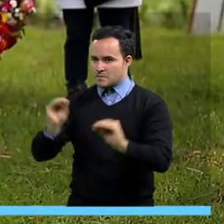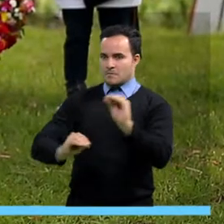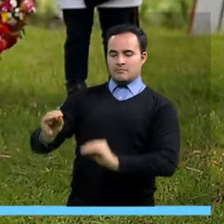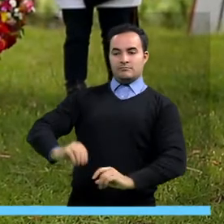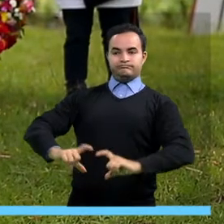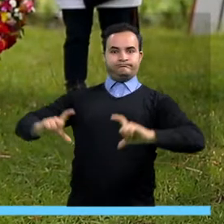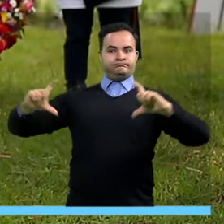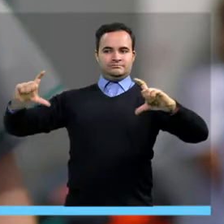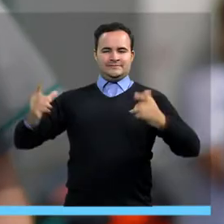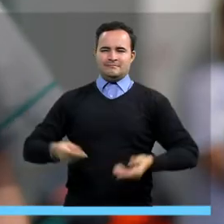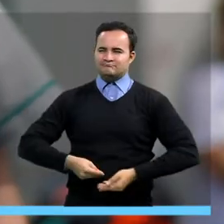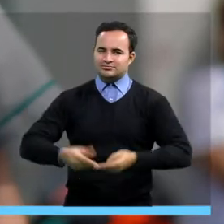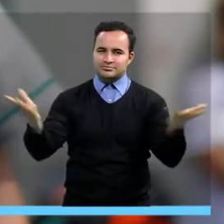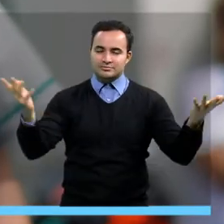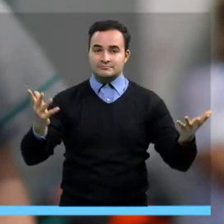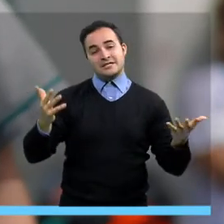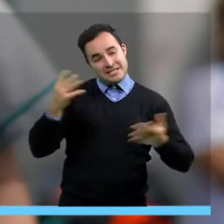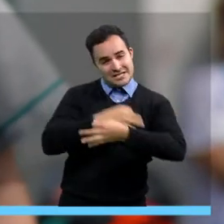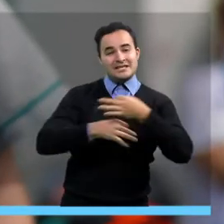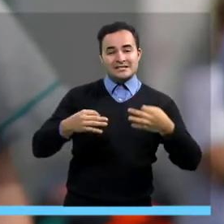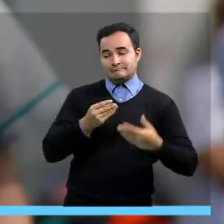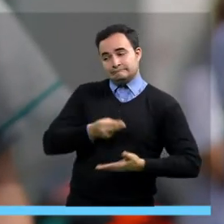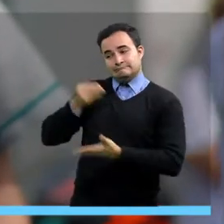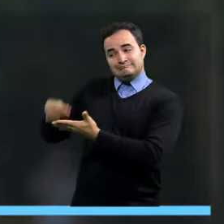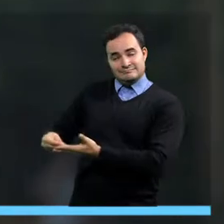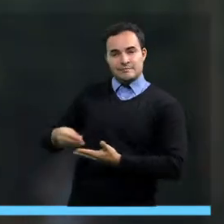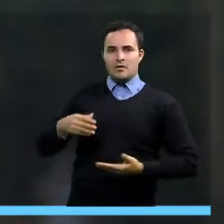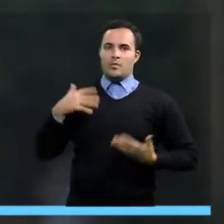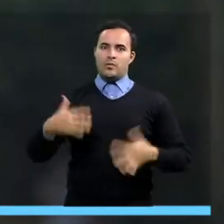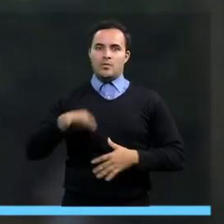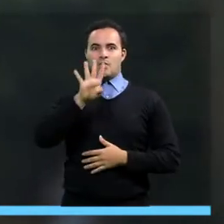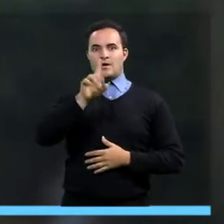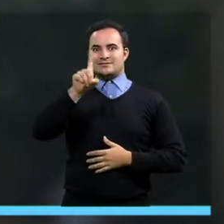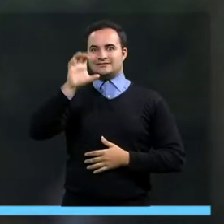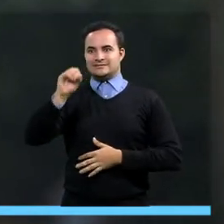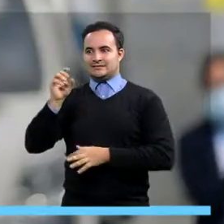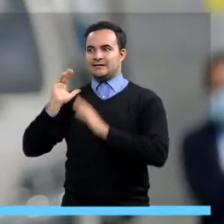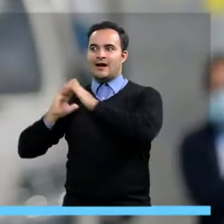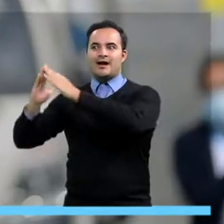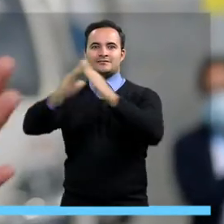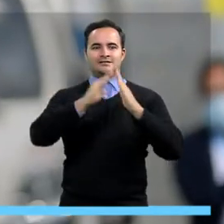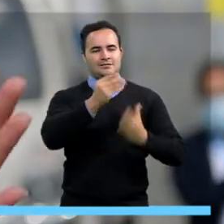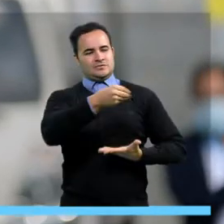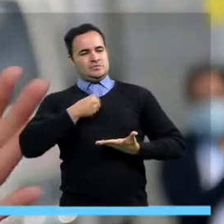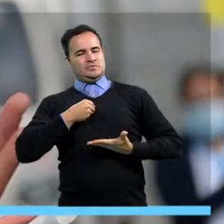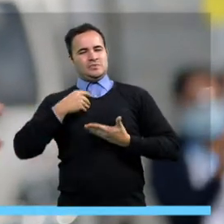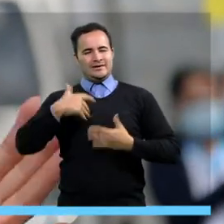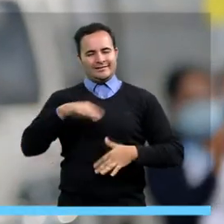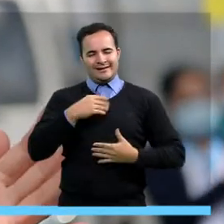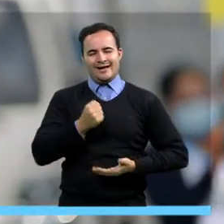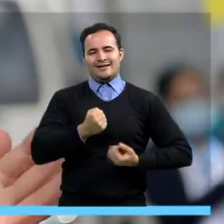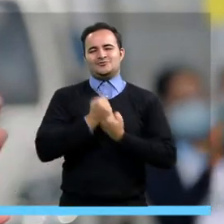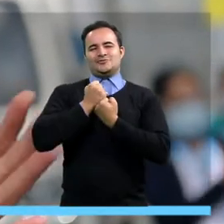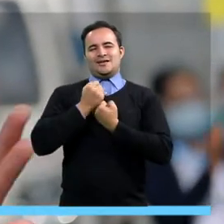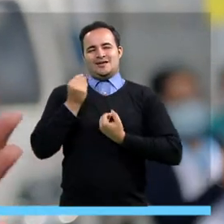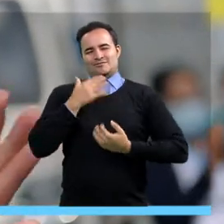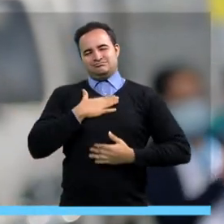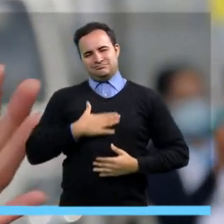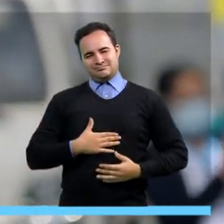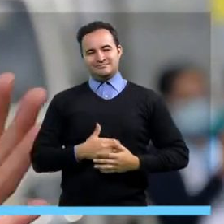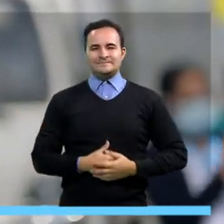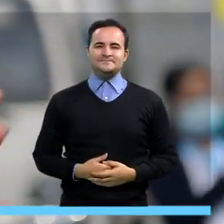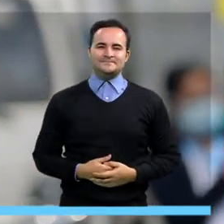silletas y que contribuyeron a entregar un alivio financiero a 460 familias de tradición silletera.